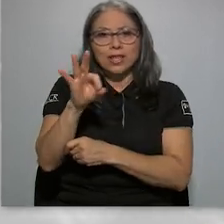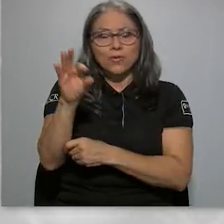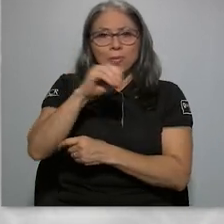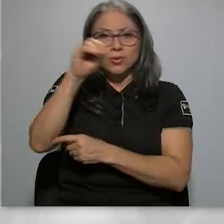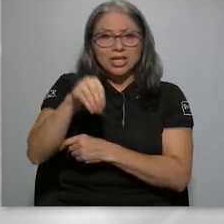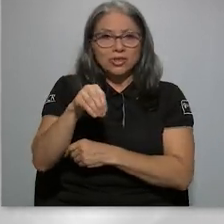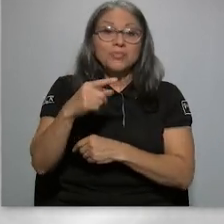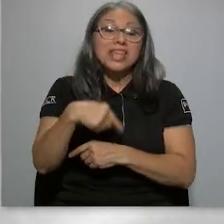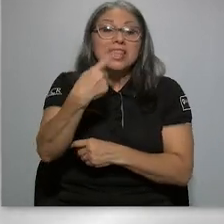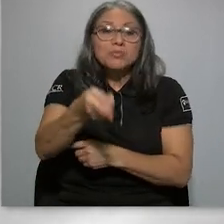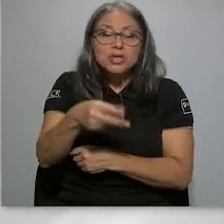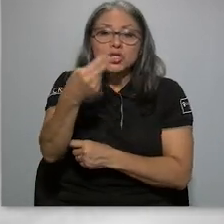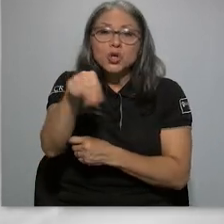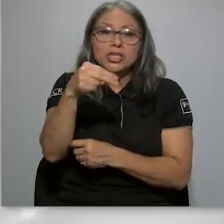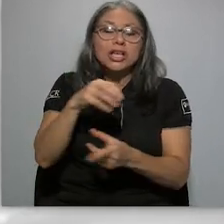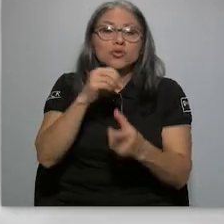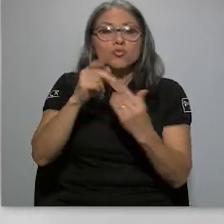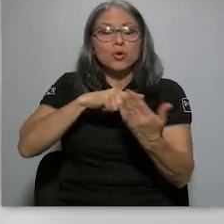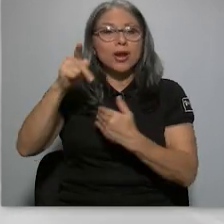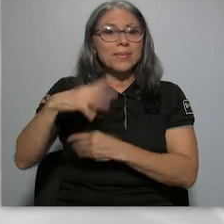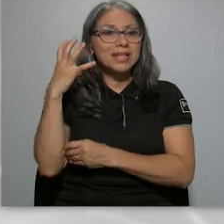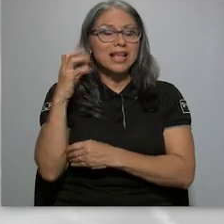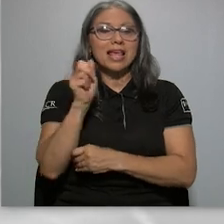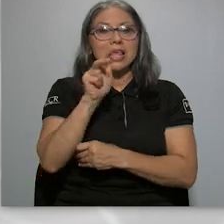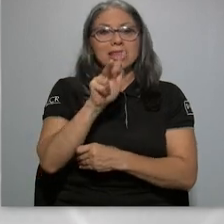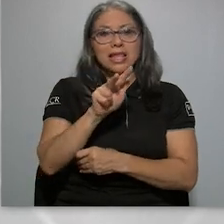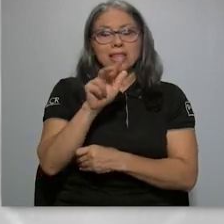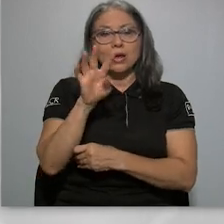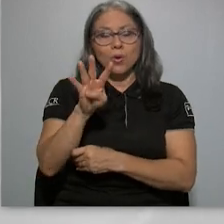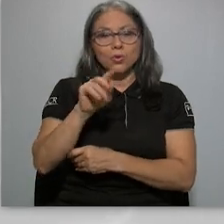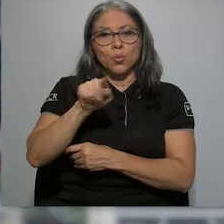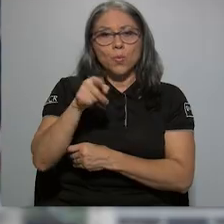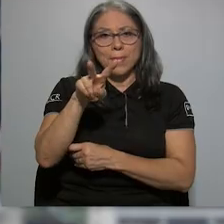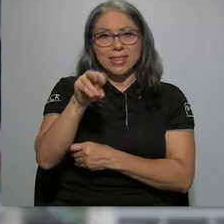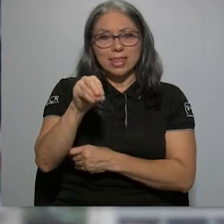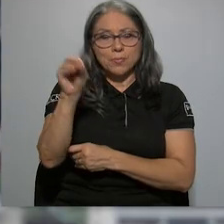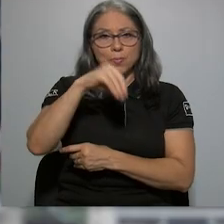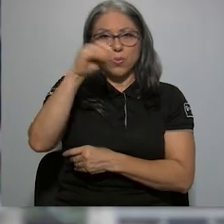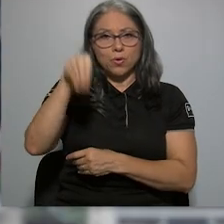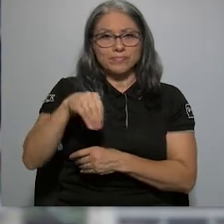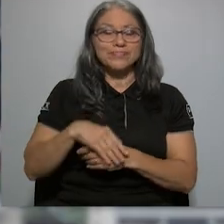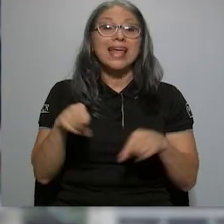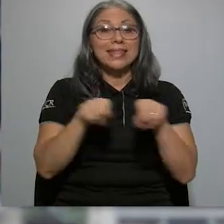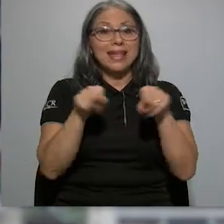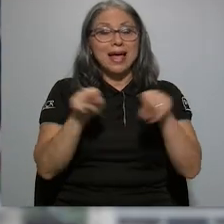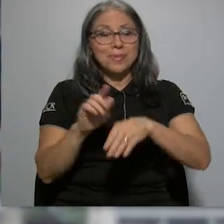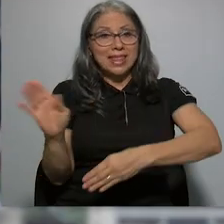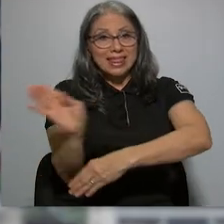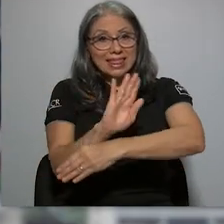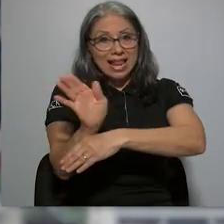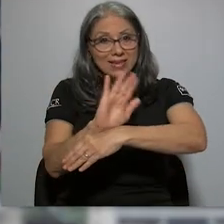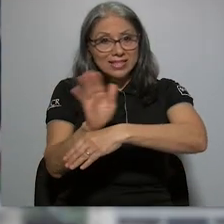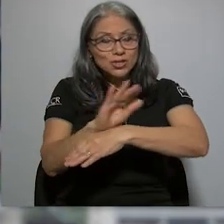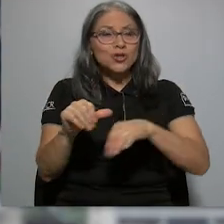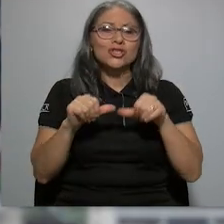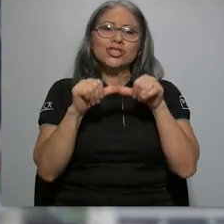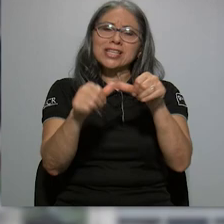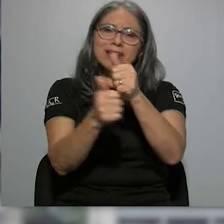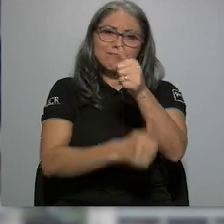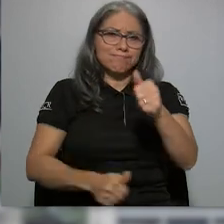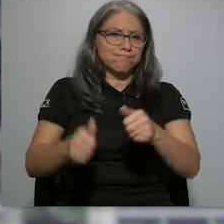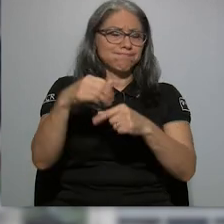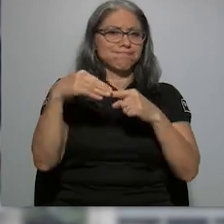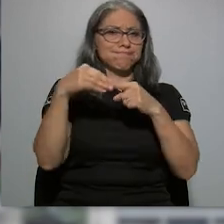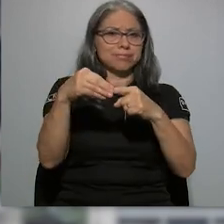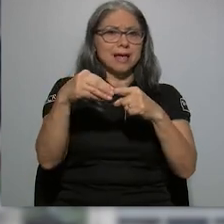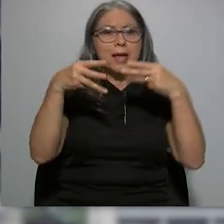noticieros o programas de radio con un 34,20%. Asimismo, la televisión sigue reinando como el medio